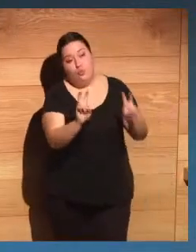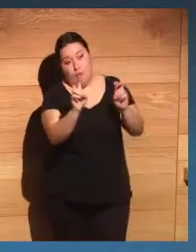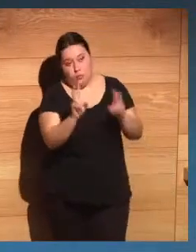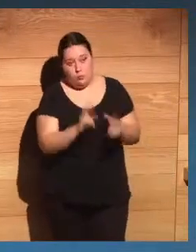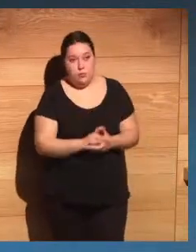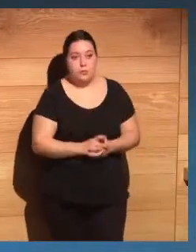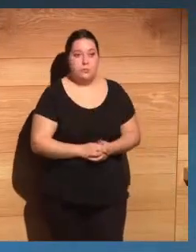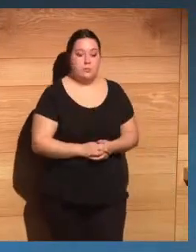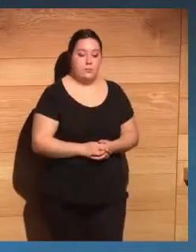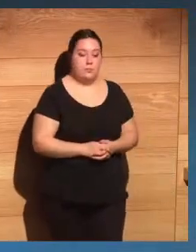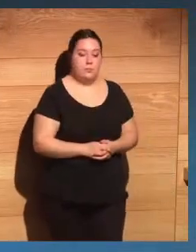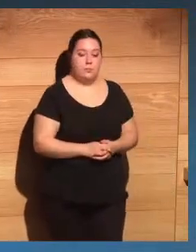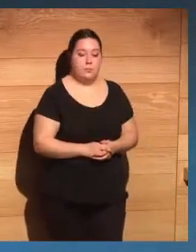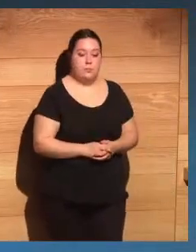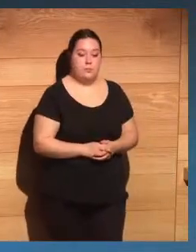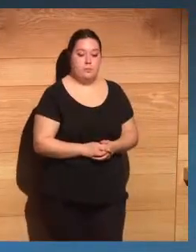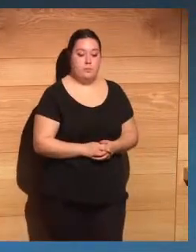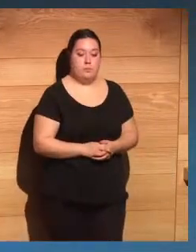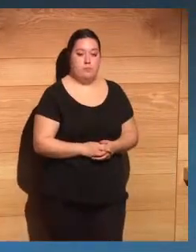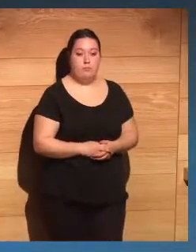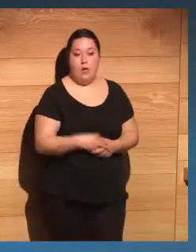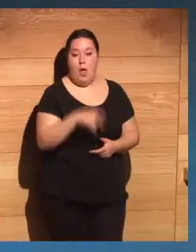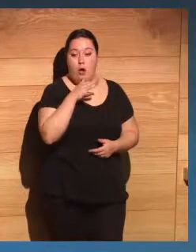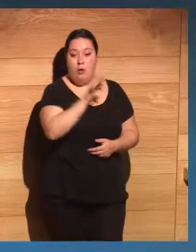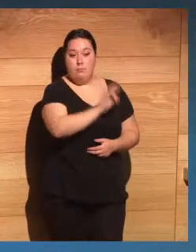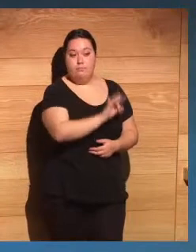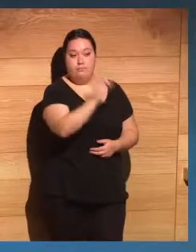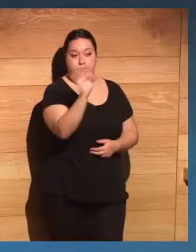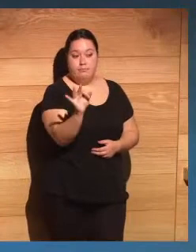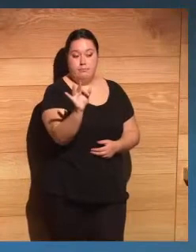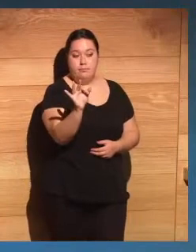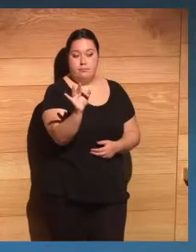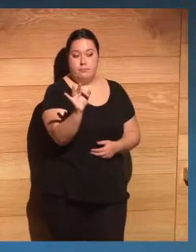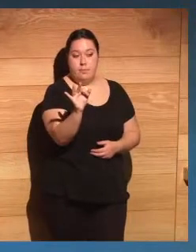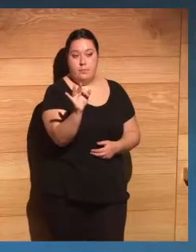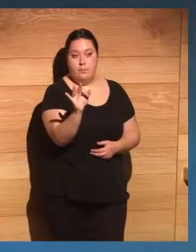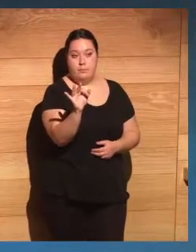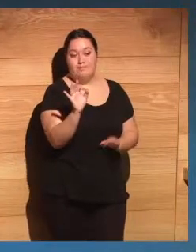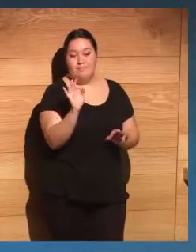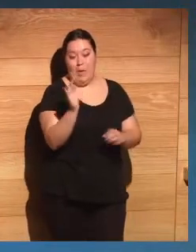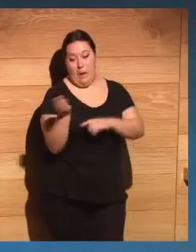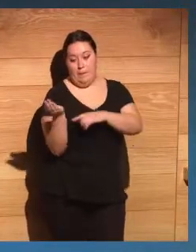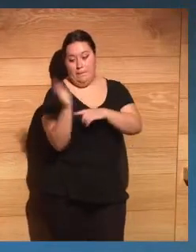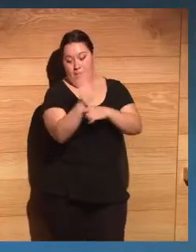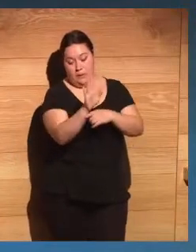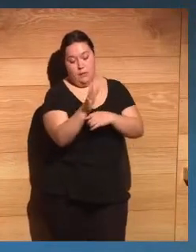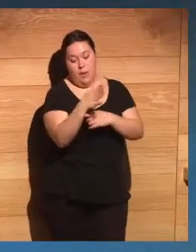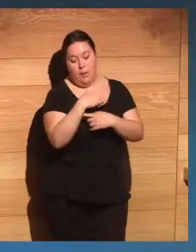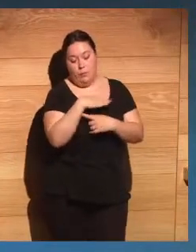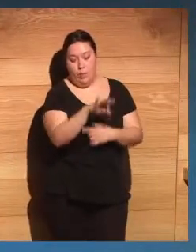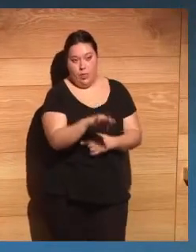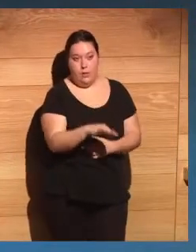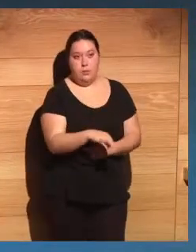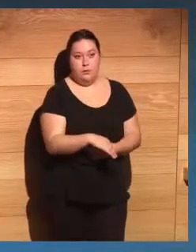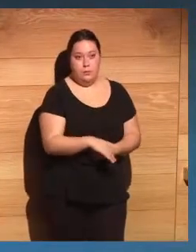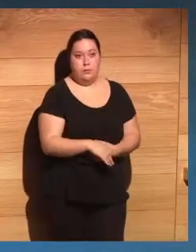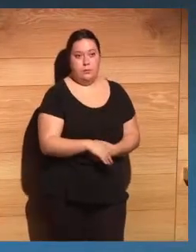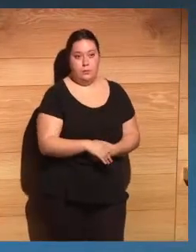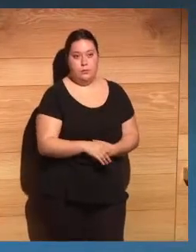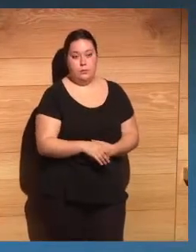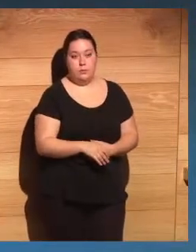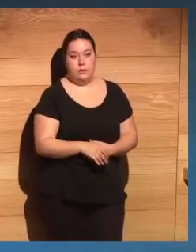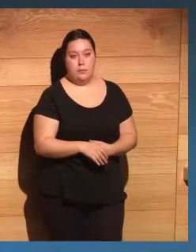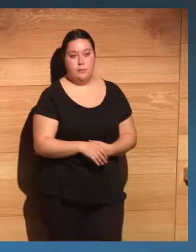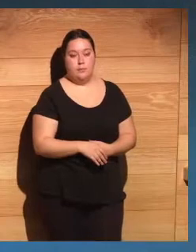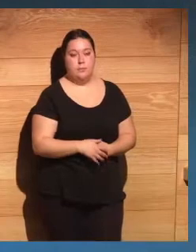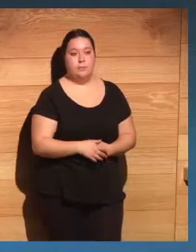sin más, quiero dar la palabra al resto de los intervinientes para que hagamos una primera exposición